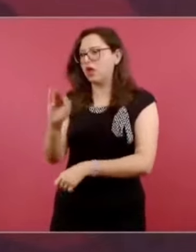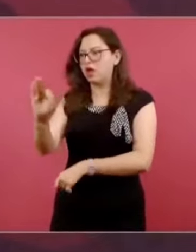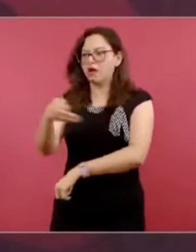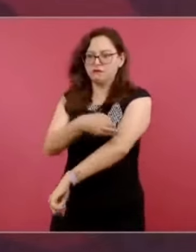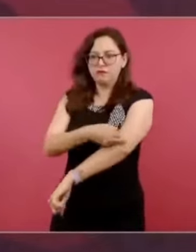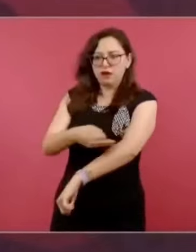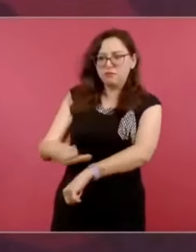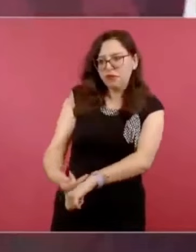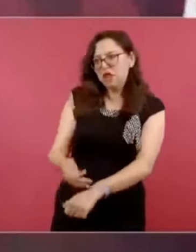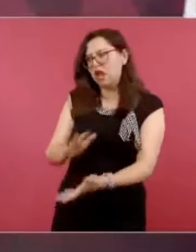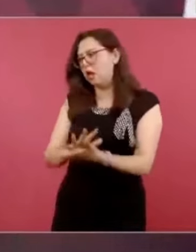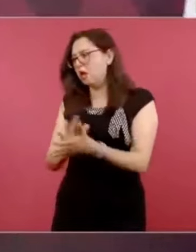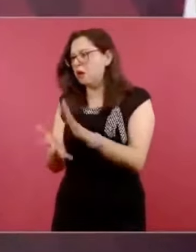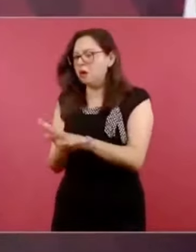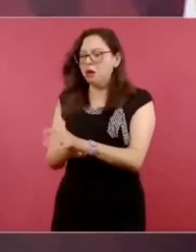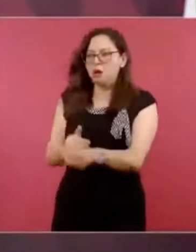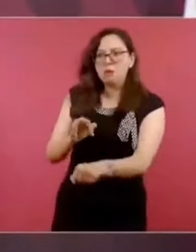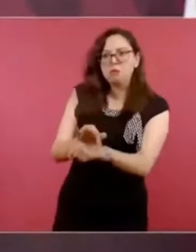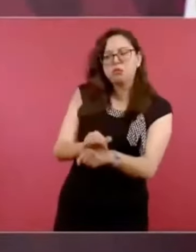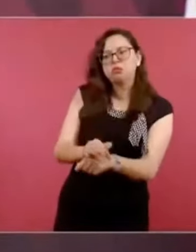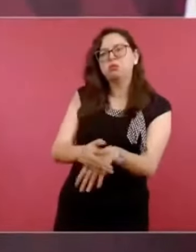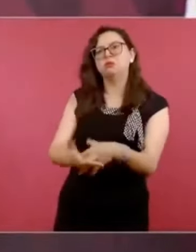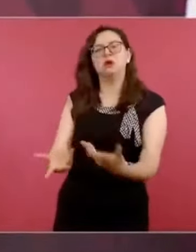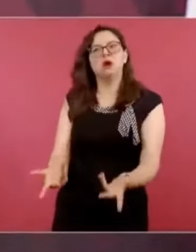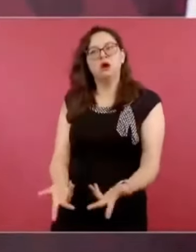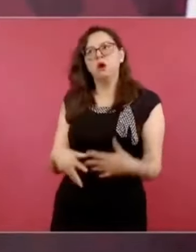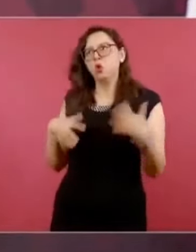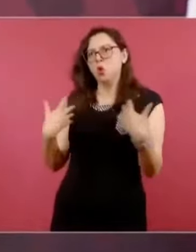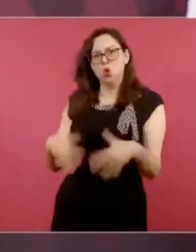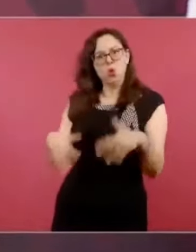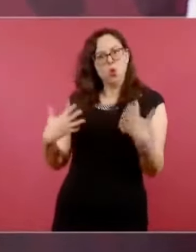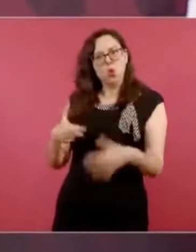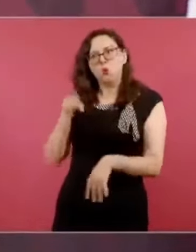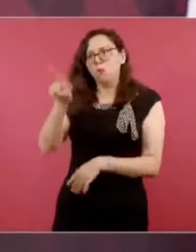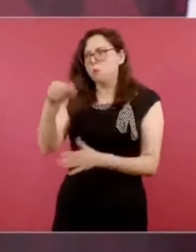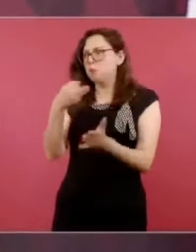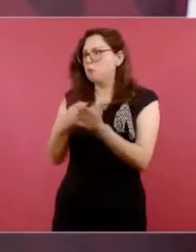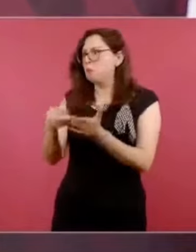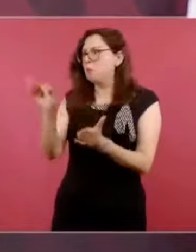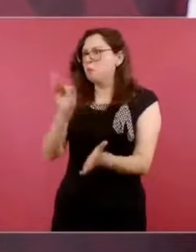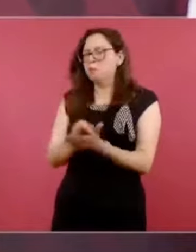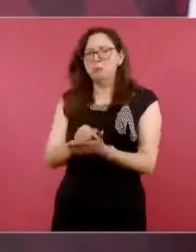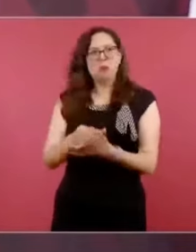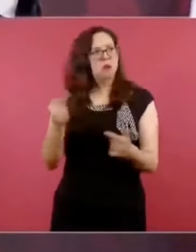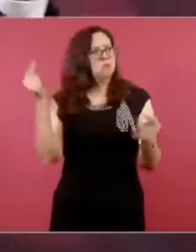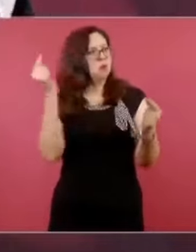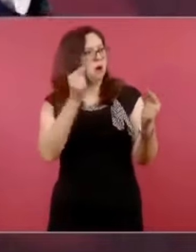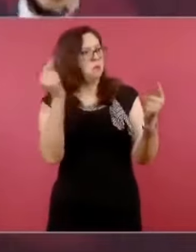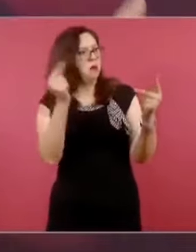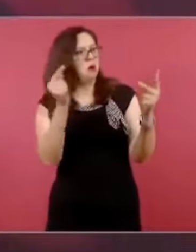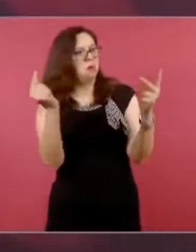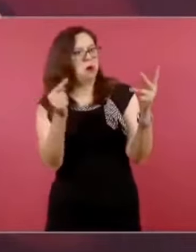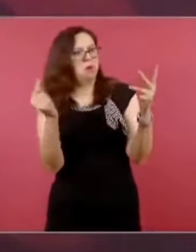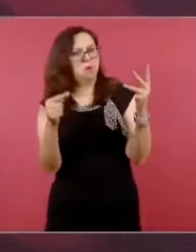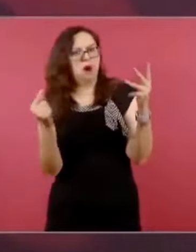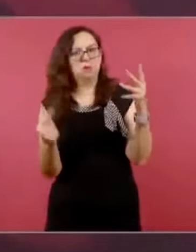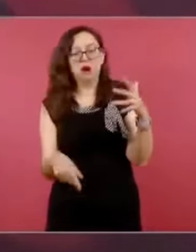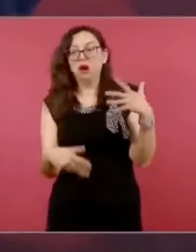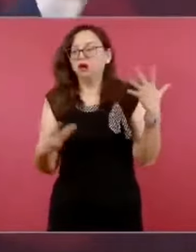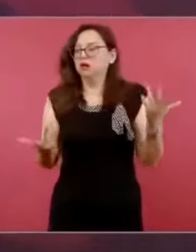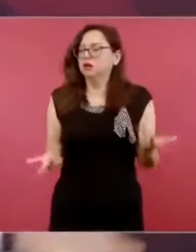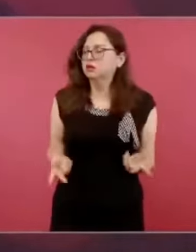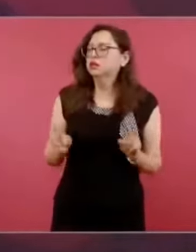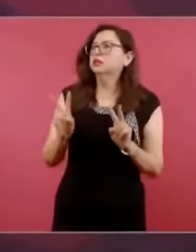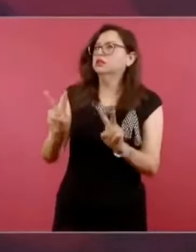y de las componendas y de